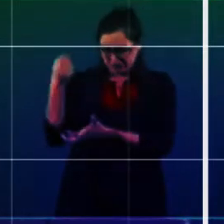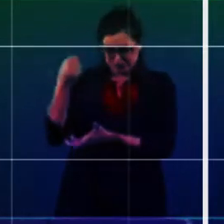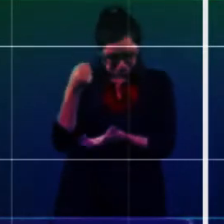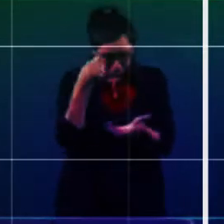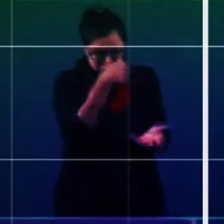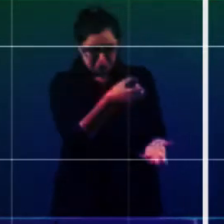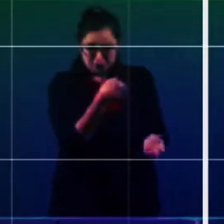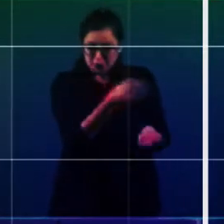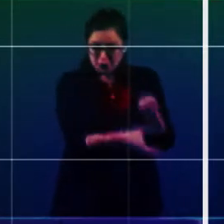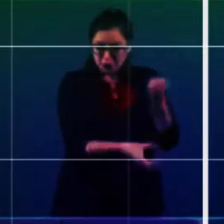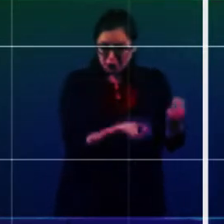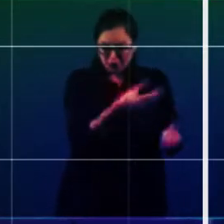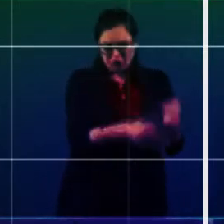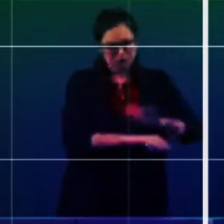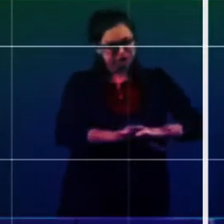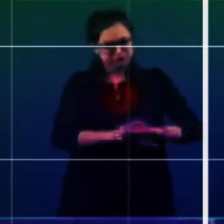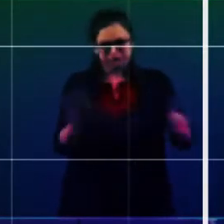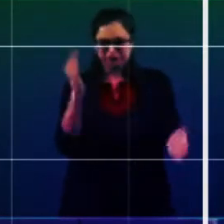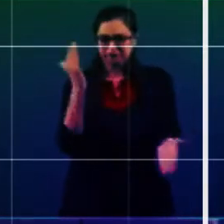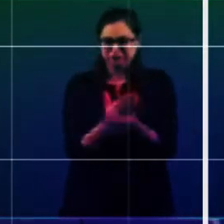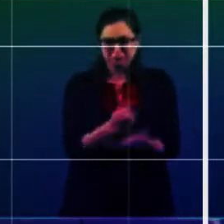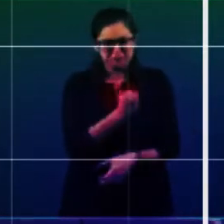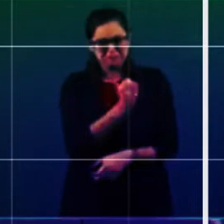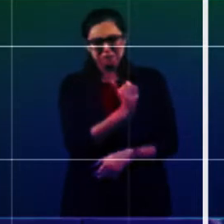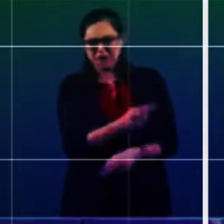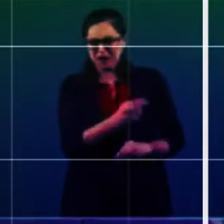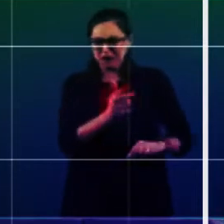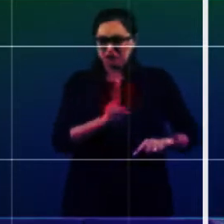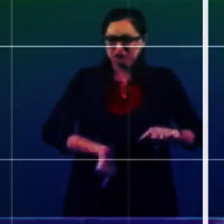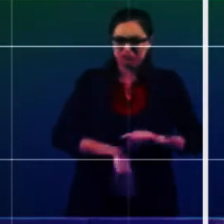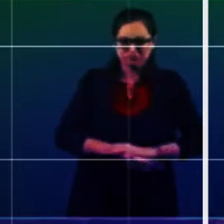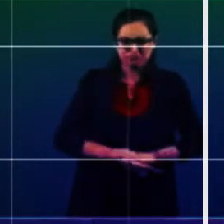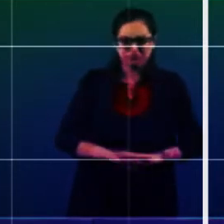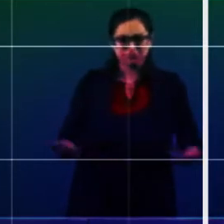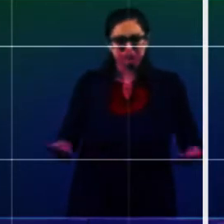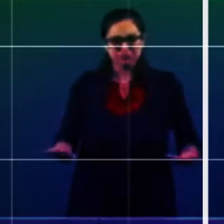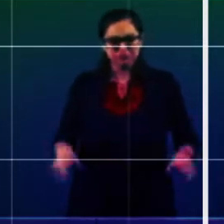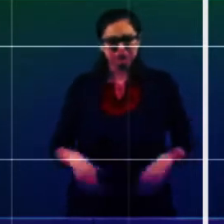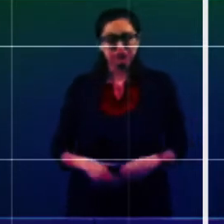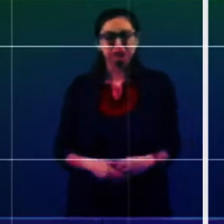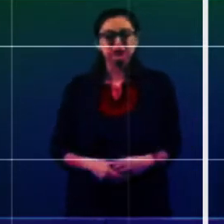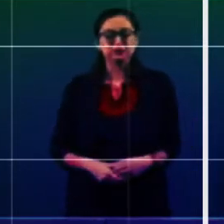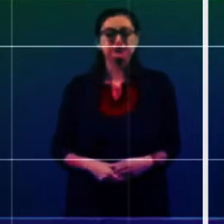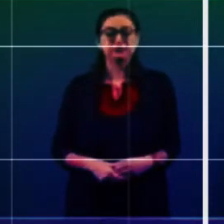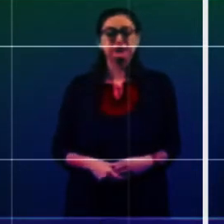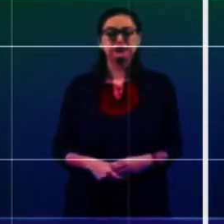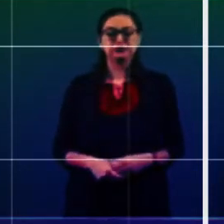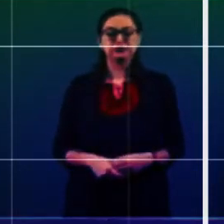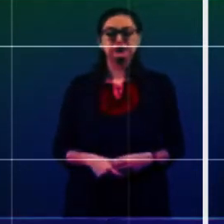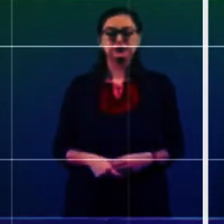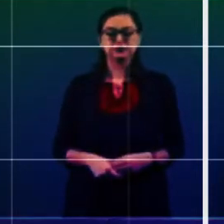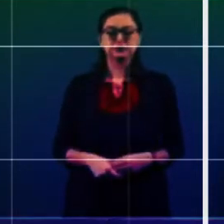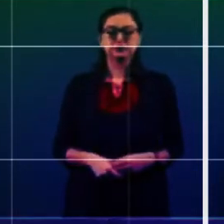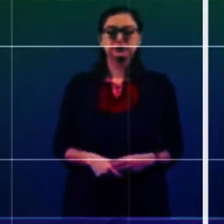privilegios a medios de información